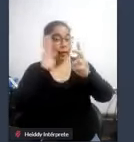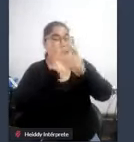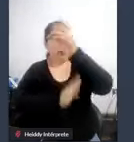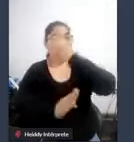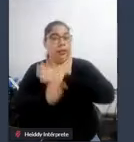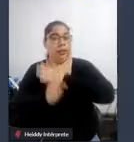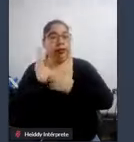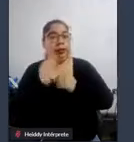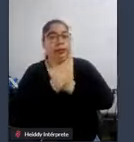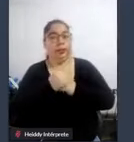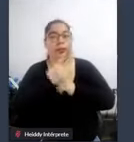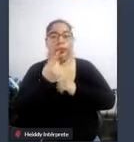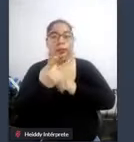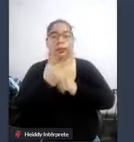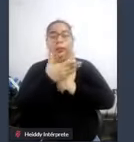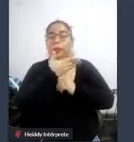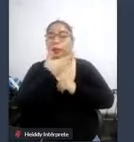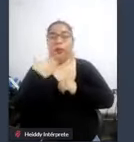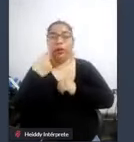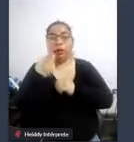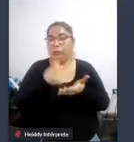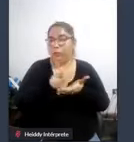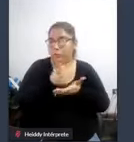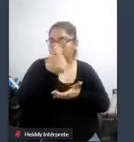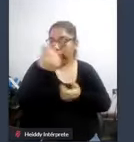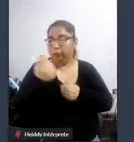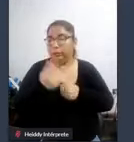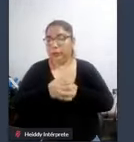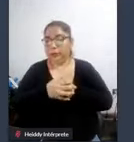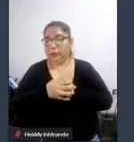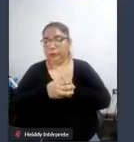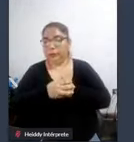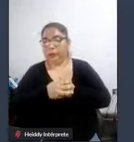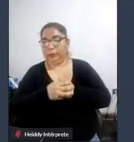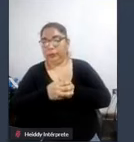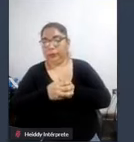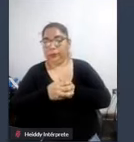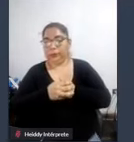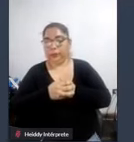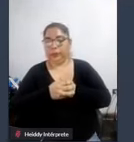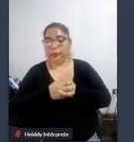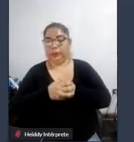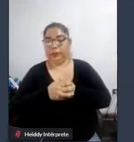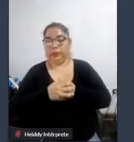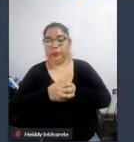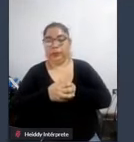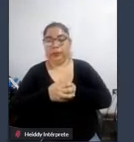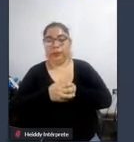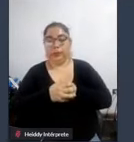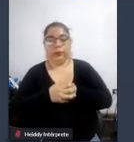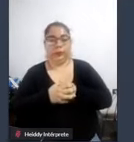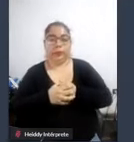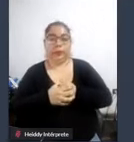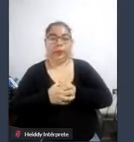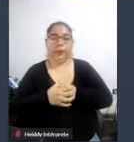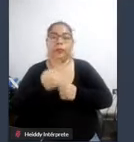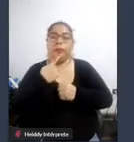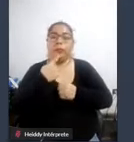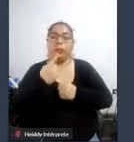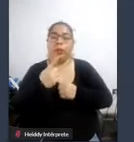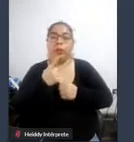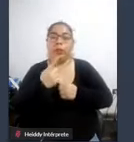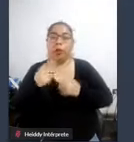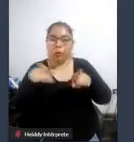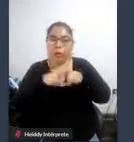es mejorar los recursos y eso me llevó a comparar